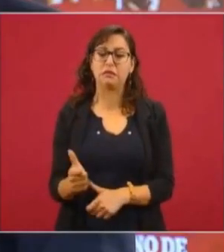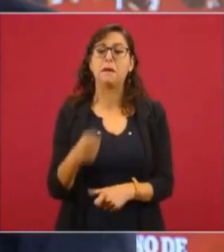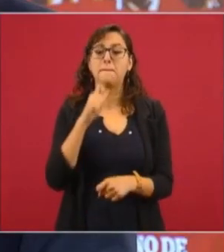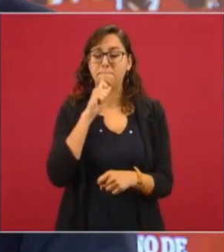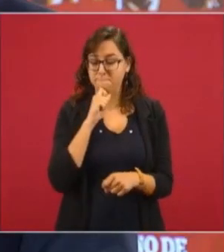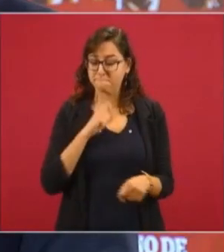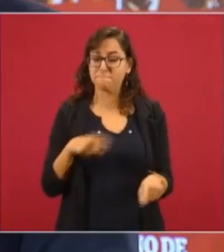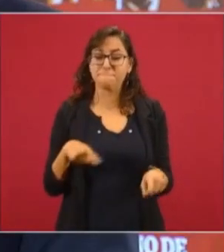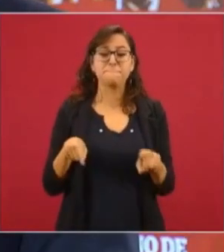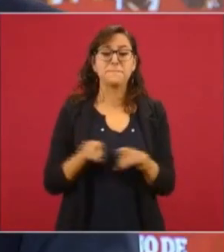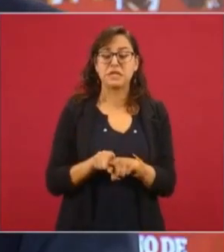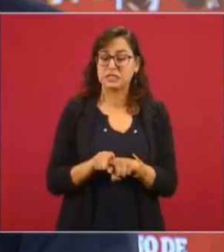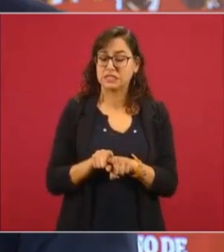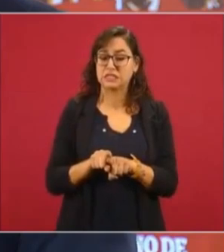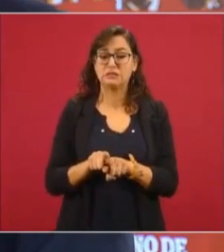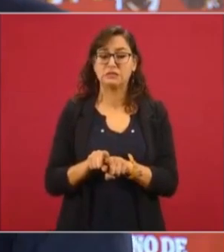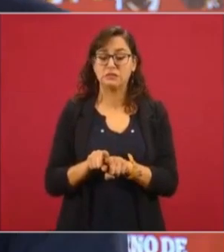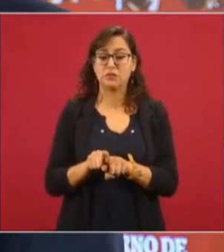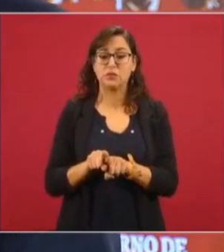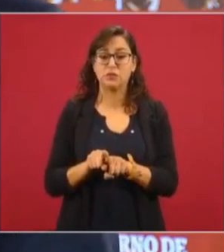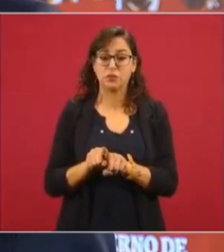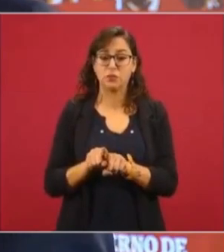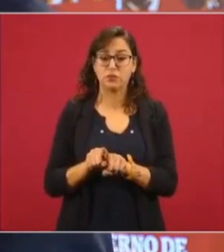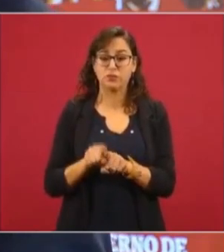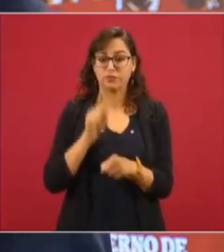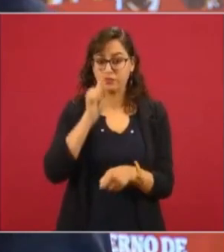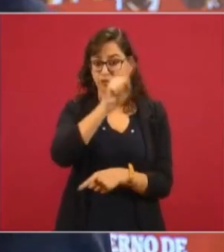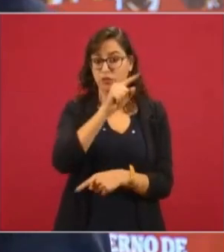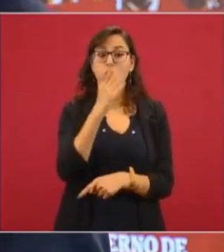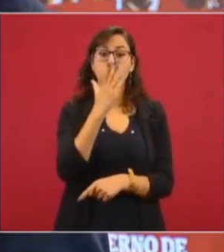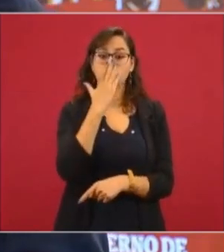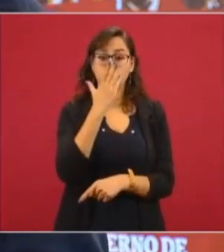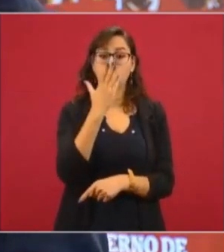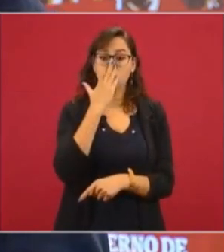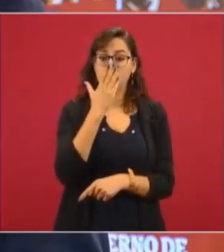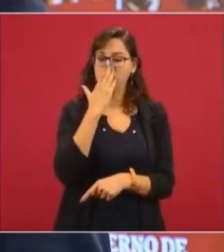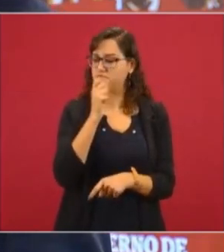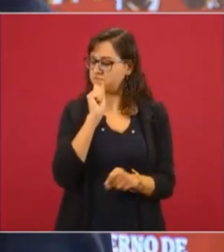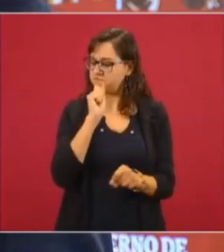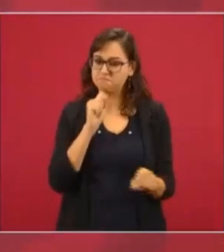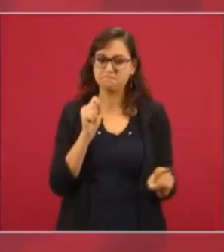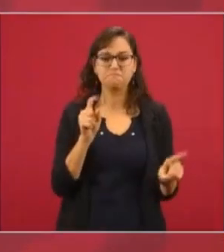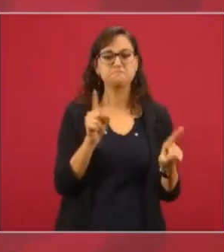mismo en Sonora, con los yaquis.